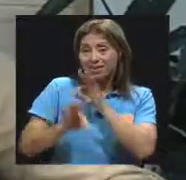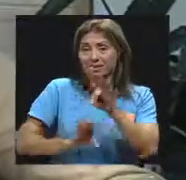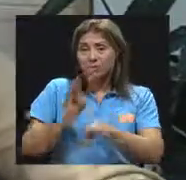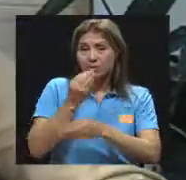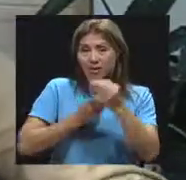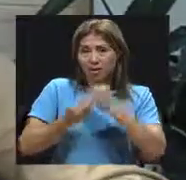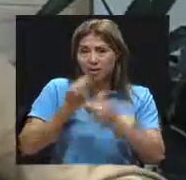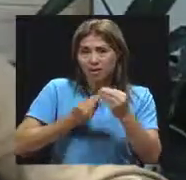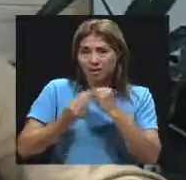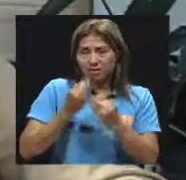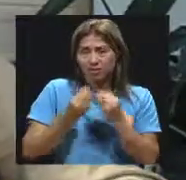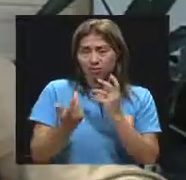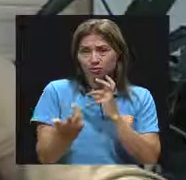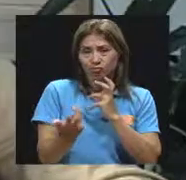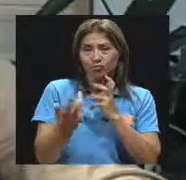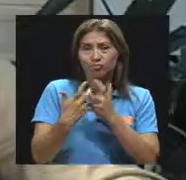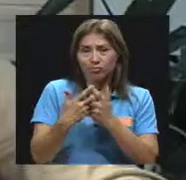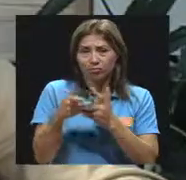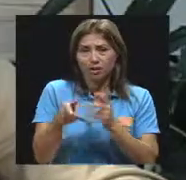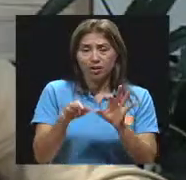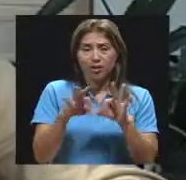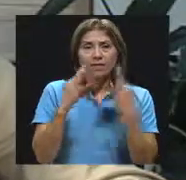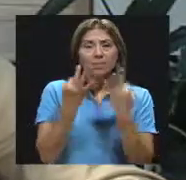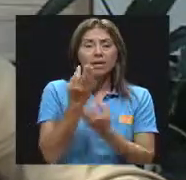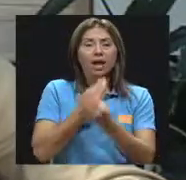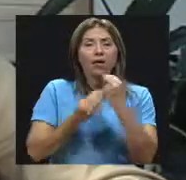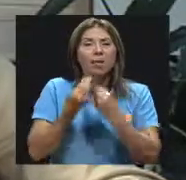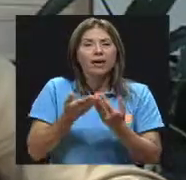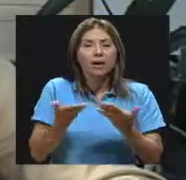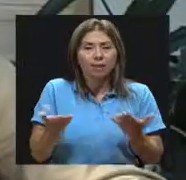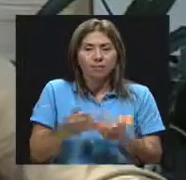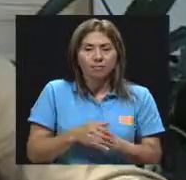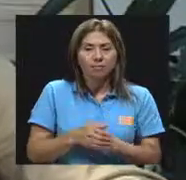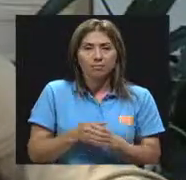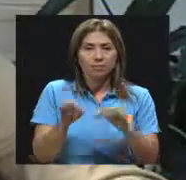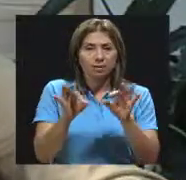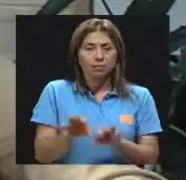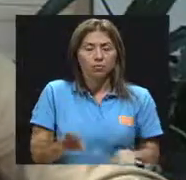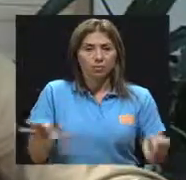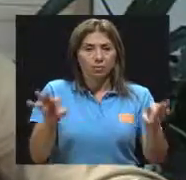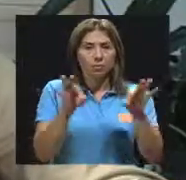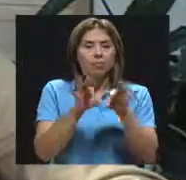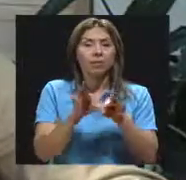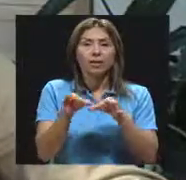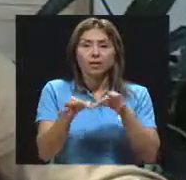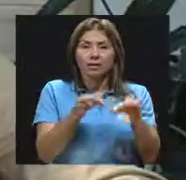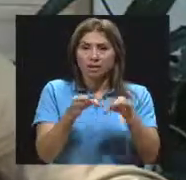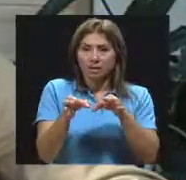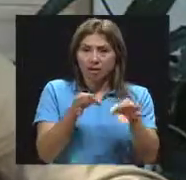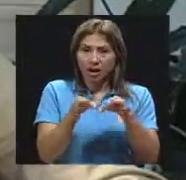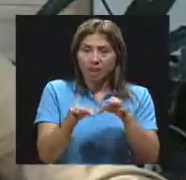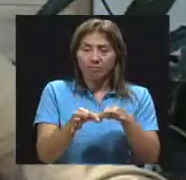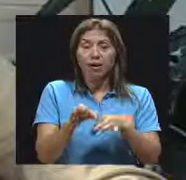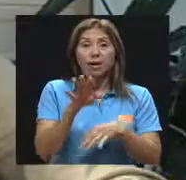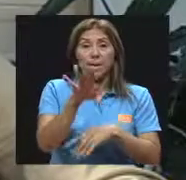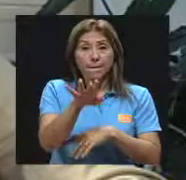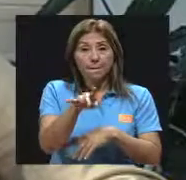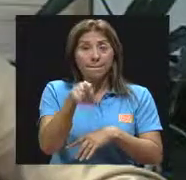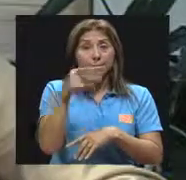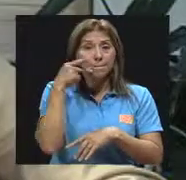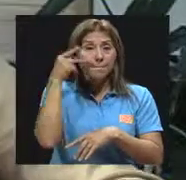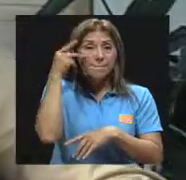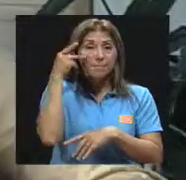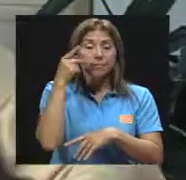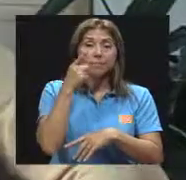en función de lo que la familia come. acá lo importante es aclarar que en la medida en que ese padre y madre estén muy